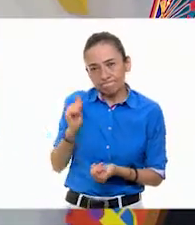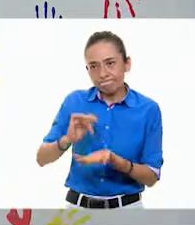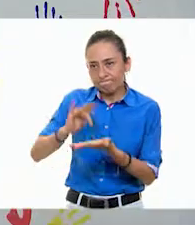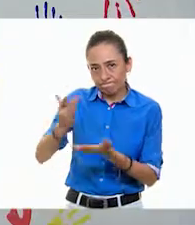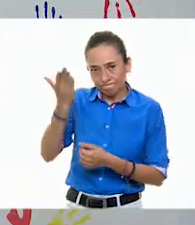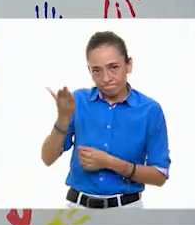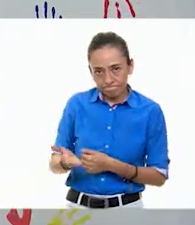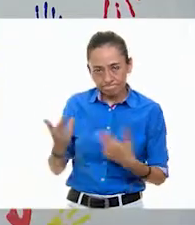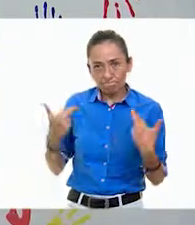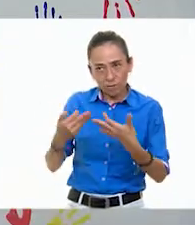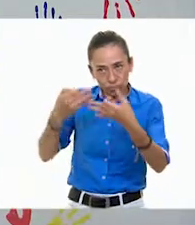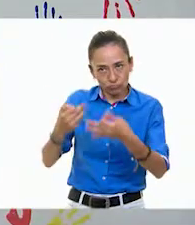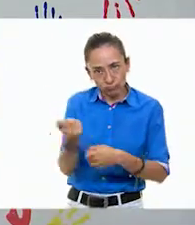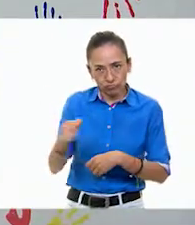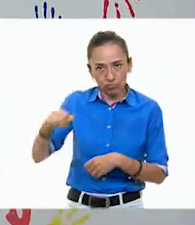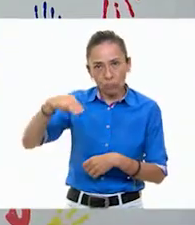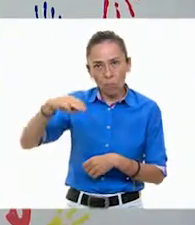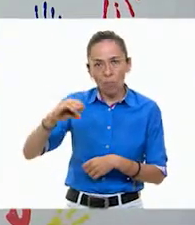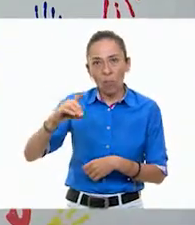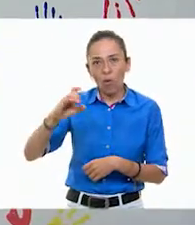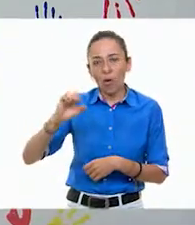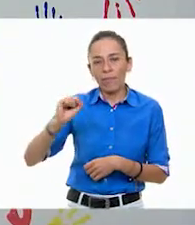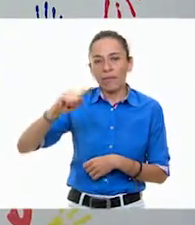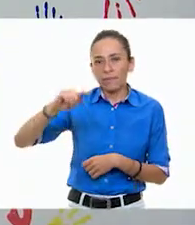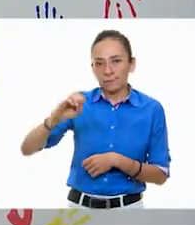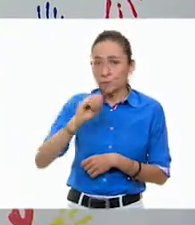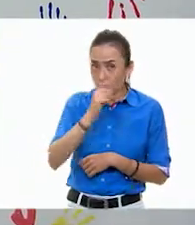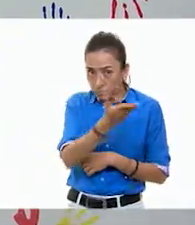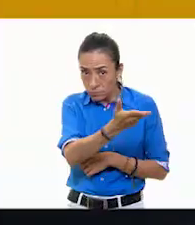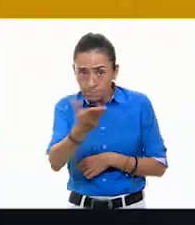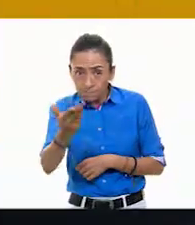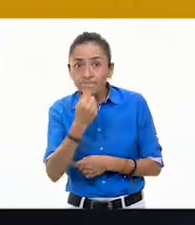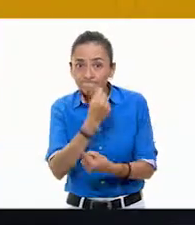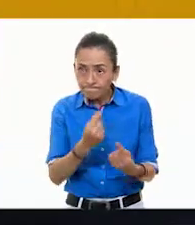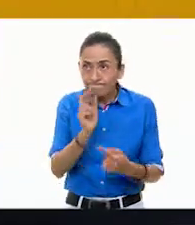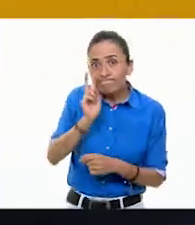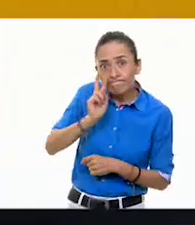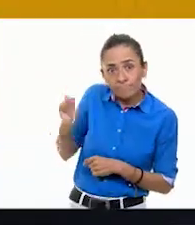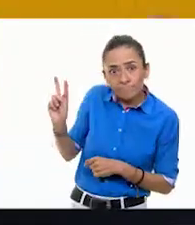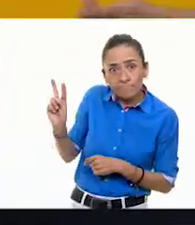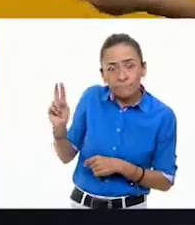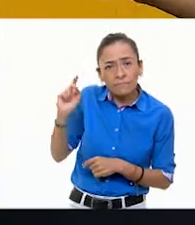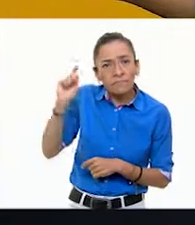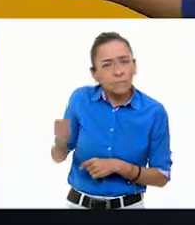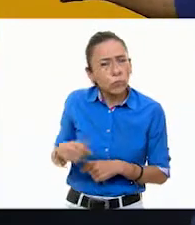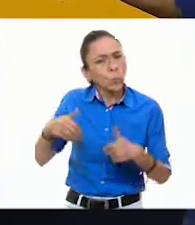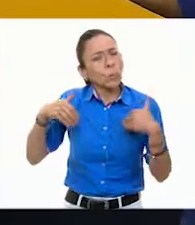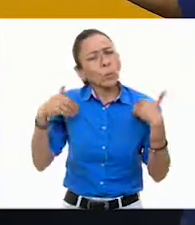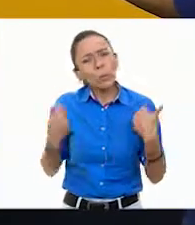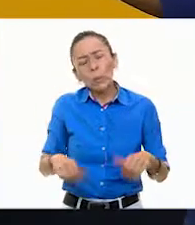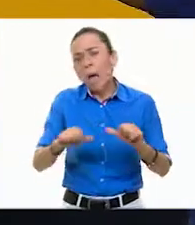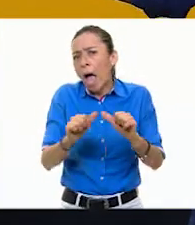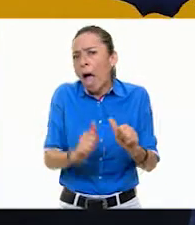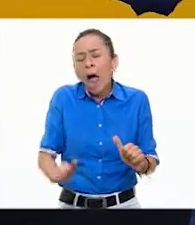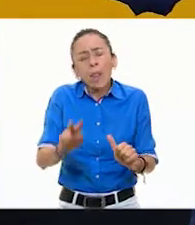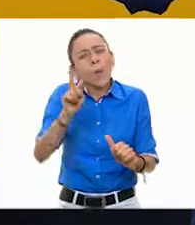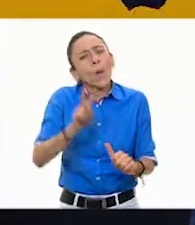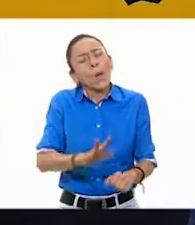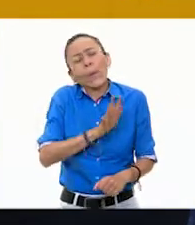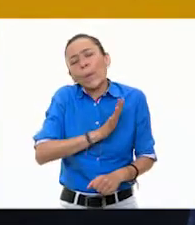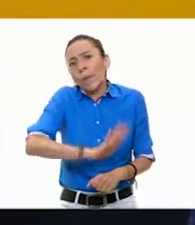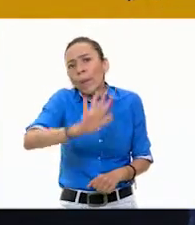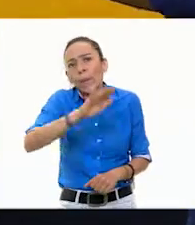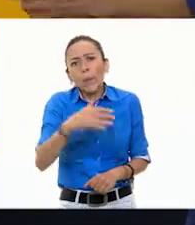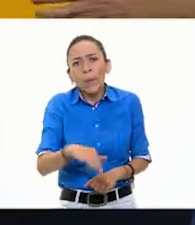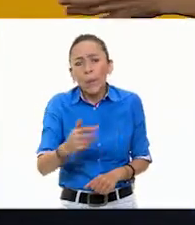para que las niñas y niños vean lo que es y cómo es este arte, es sorprendente, niños, porque es